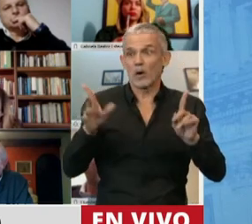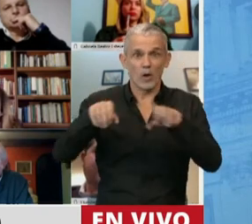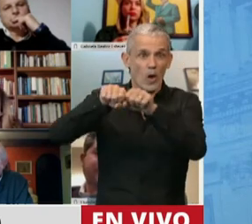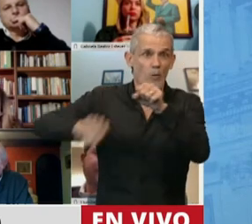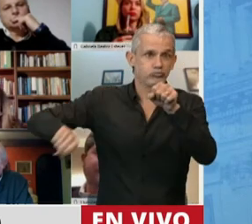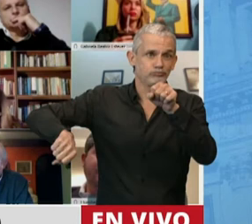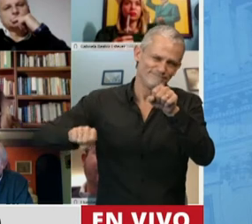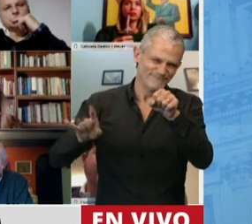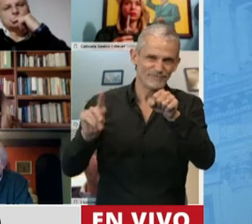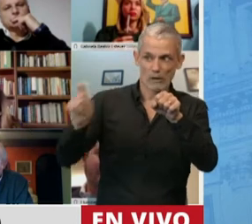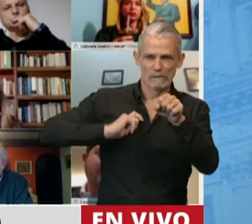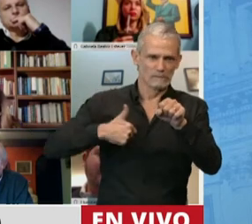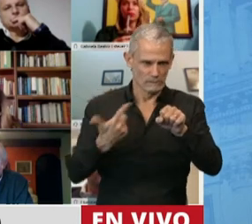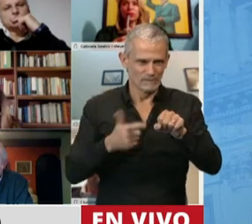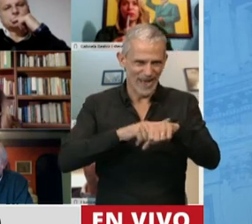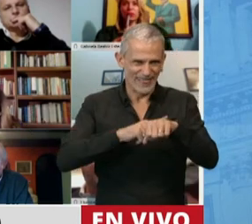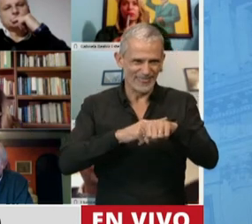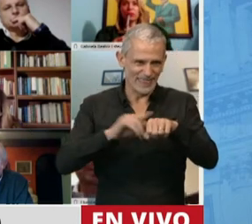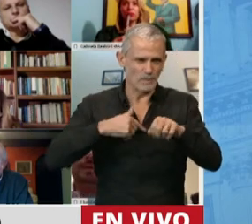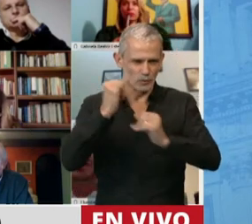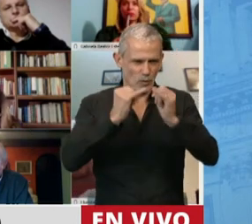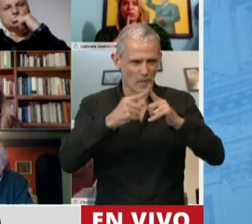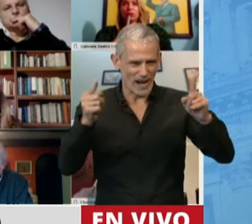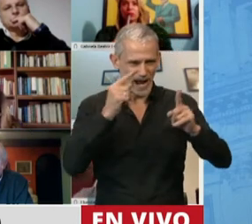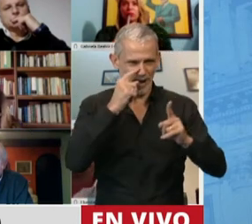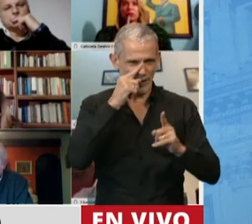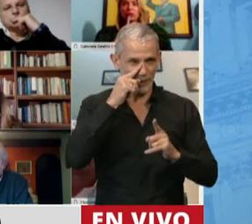deslogueada. Así que permítame utilizar esos minutos.